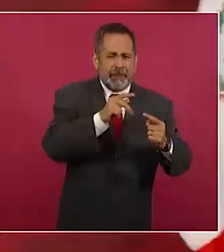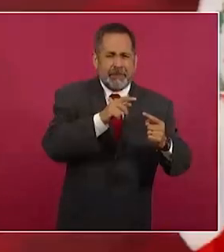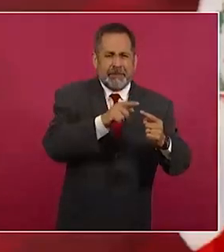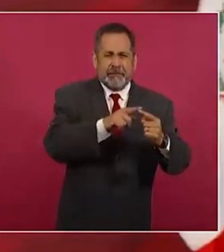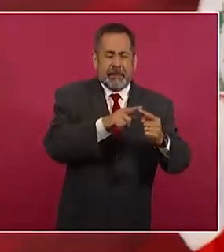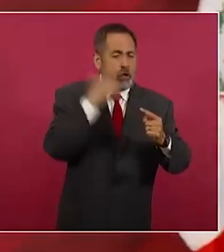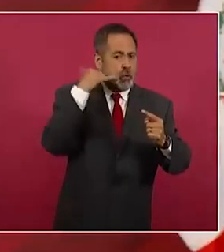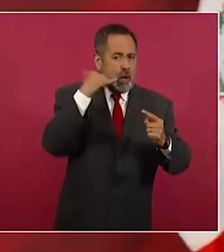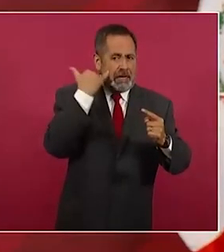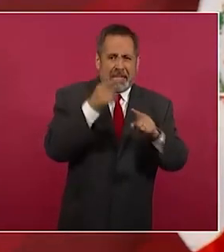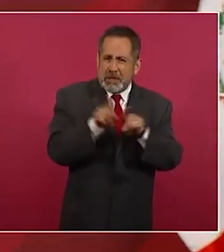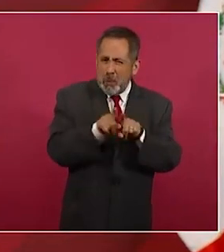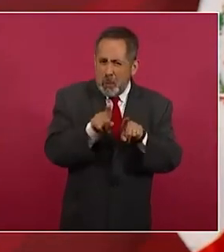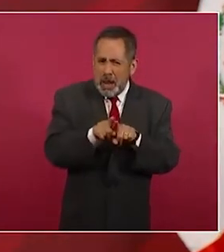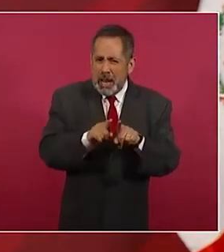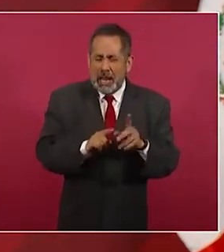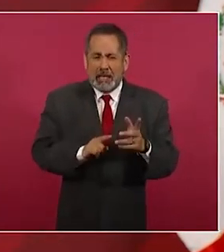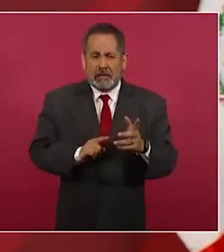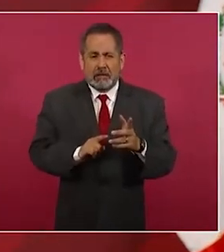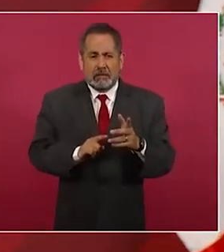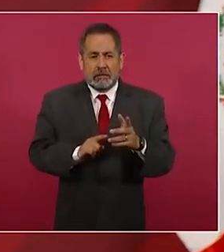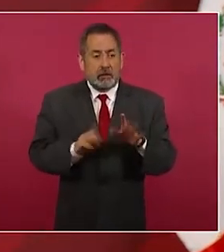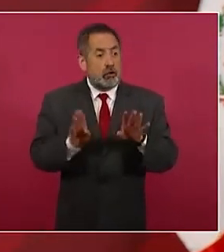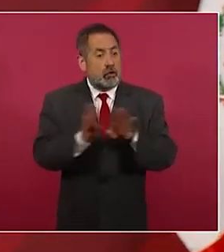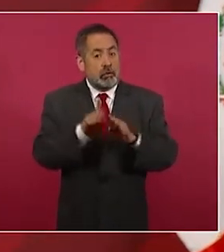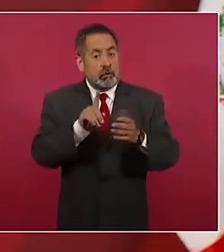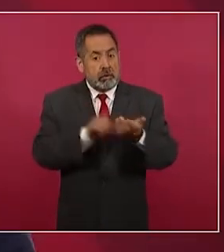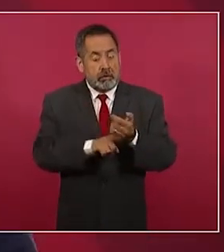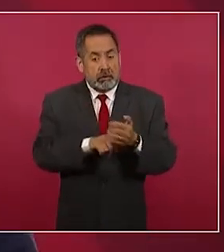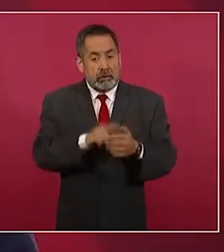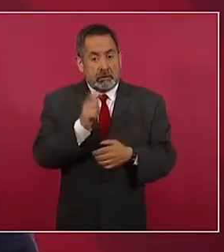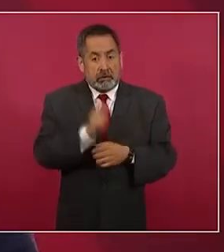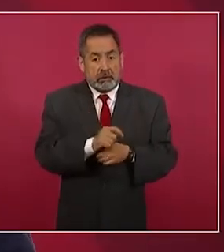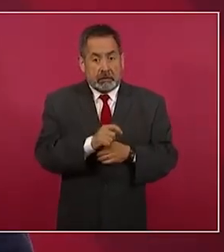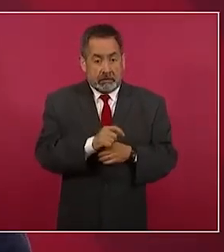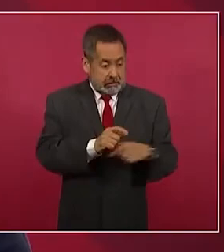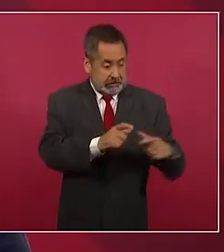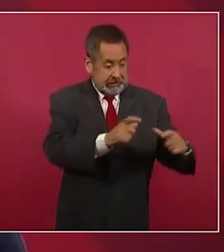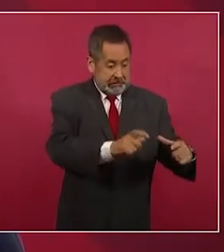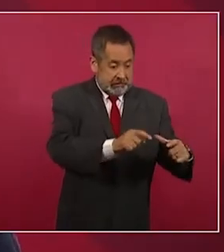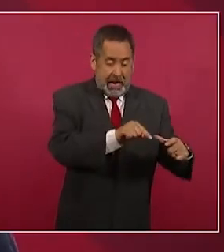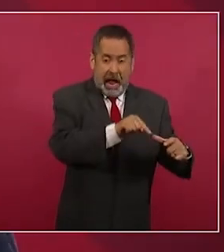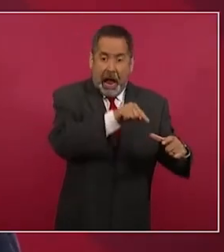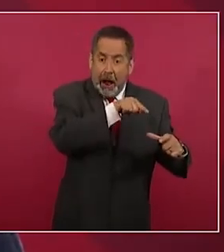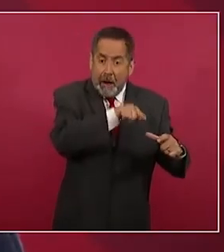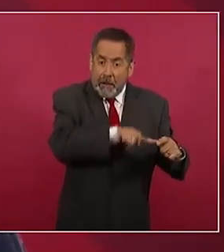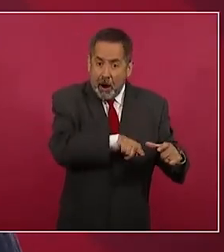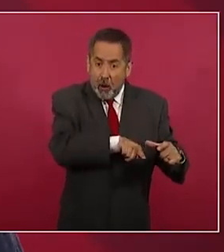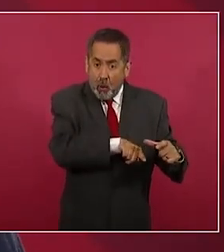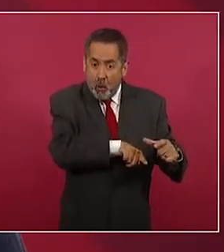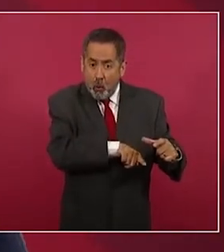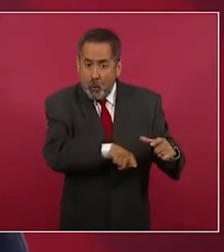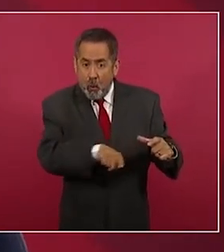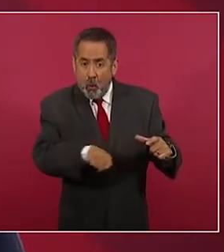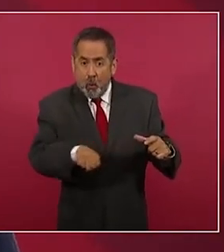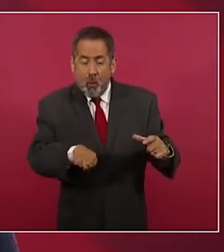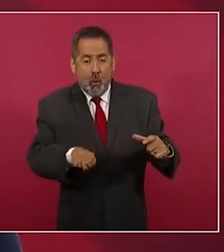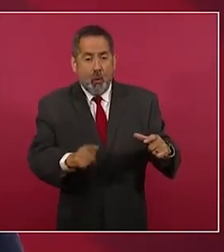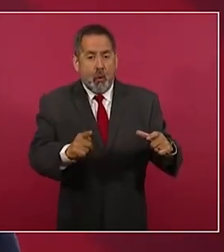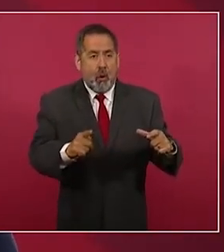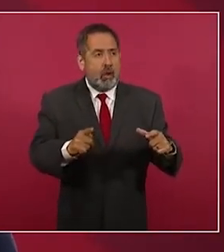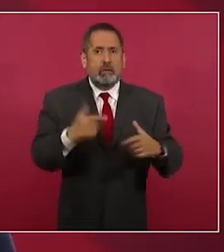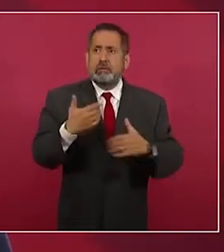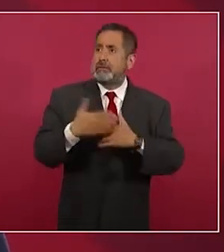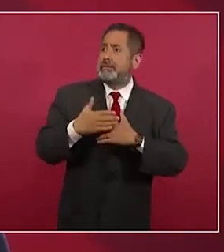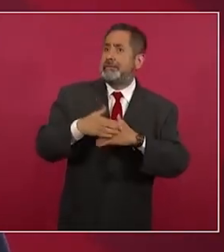igual, uniendo cenotes abajo, ya anunciando que iban